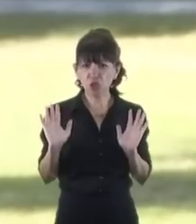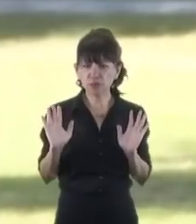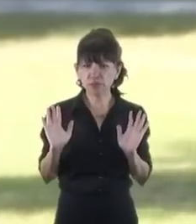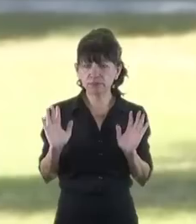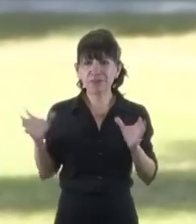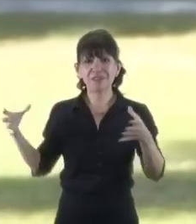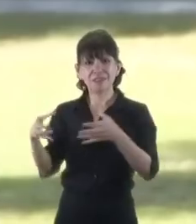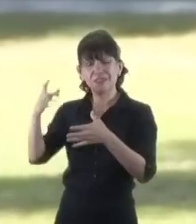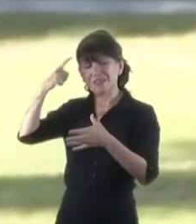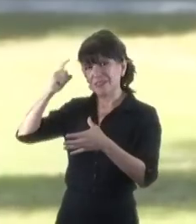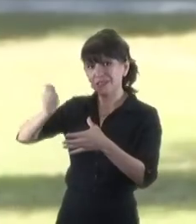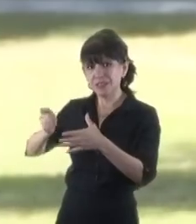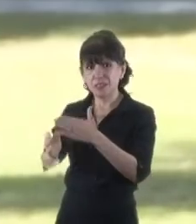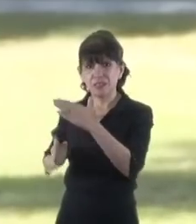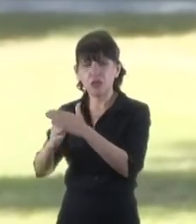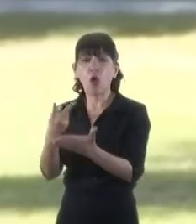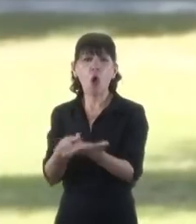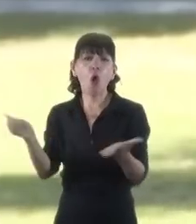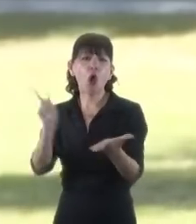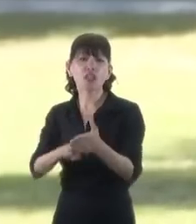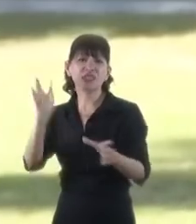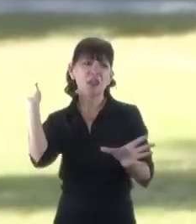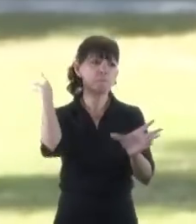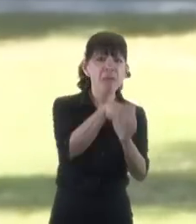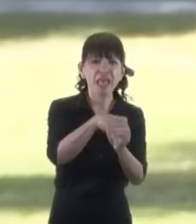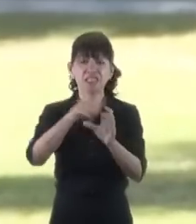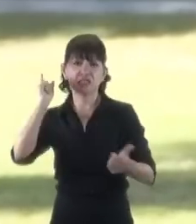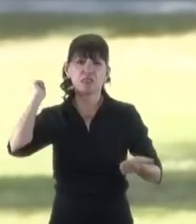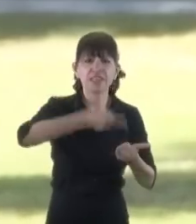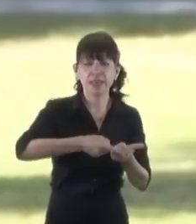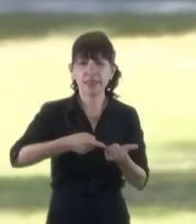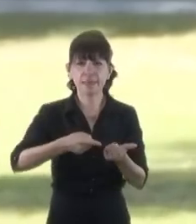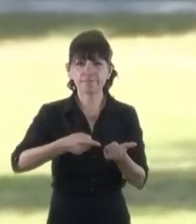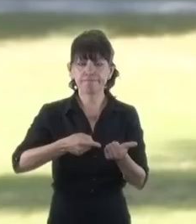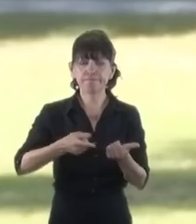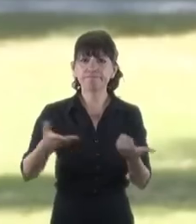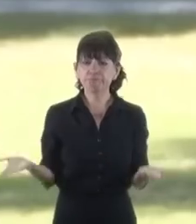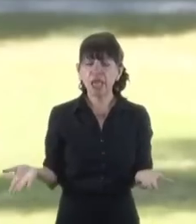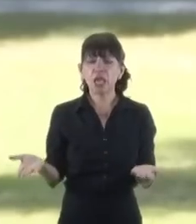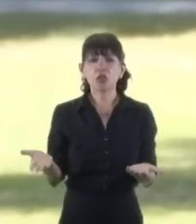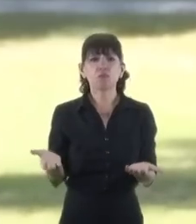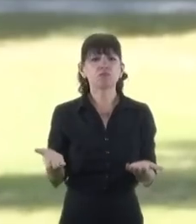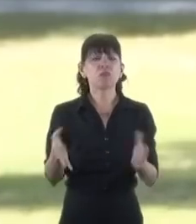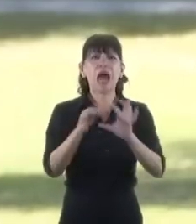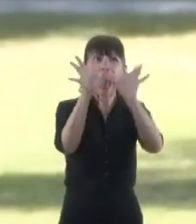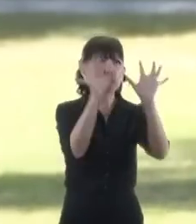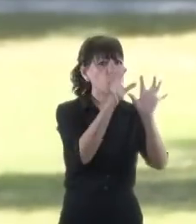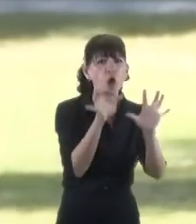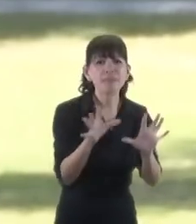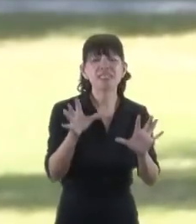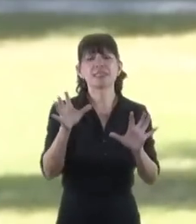Corte Suprema vuelve a serlo. En el mismo marco del respeto al federalismo y la autonomía desde el gobierno nacional